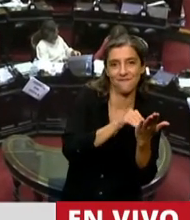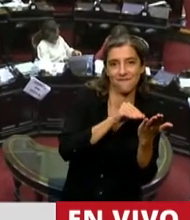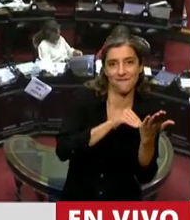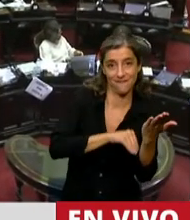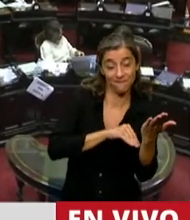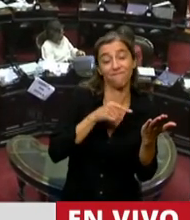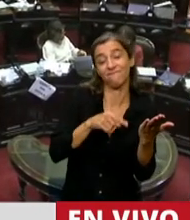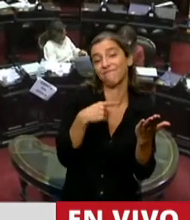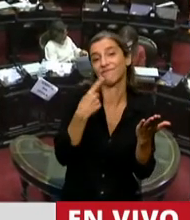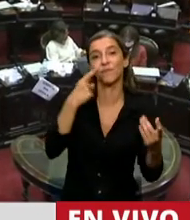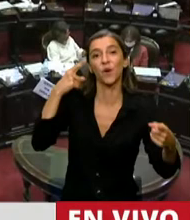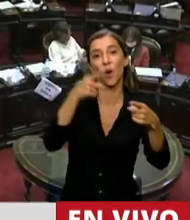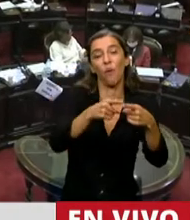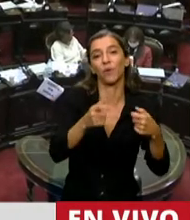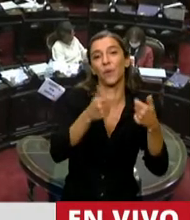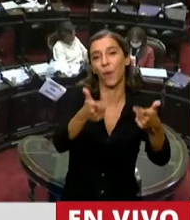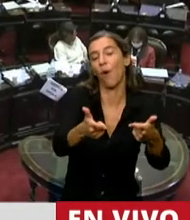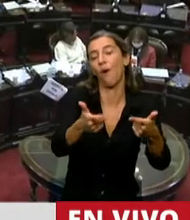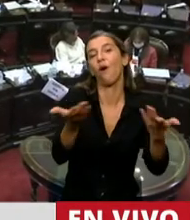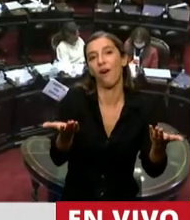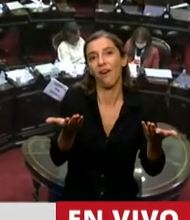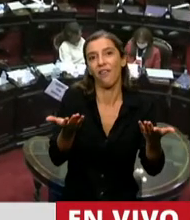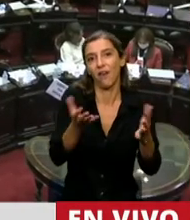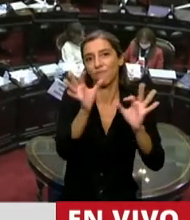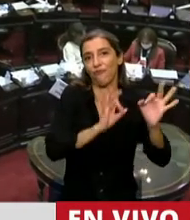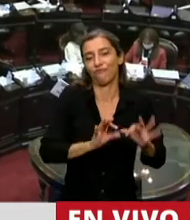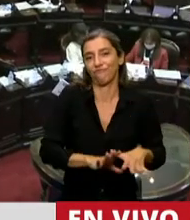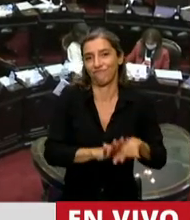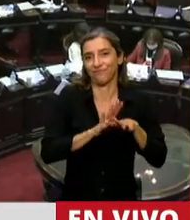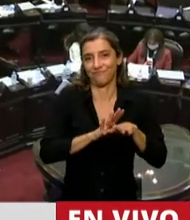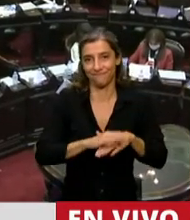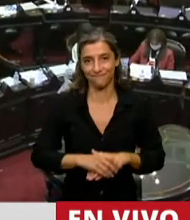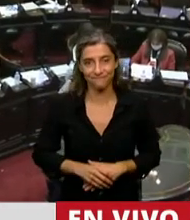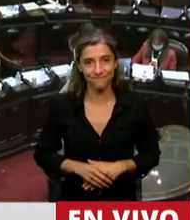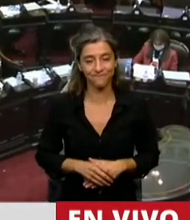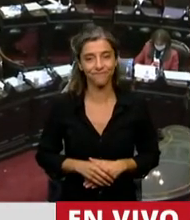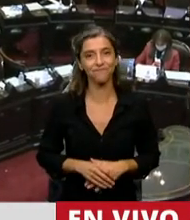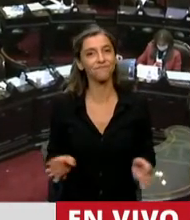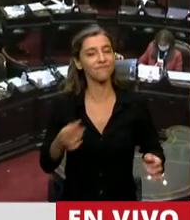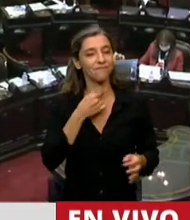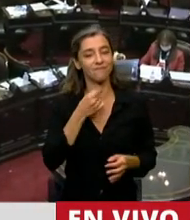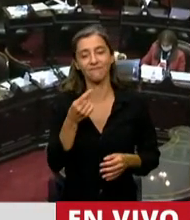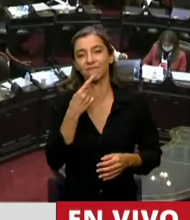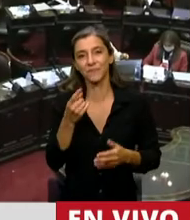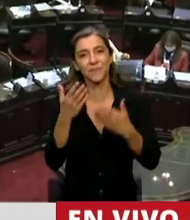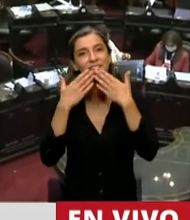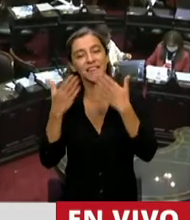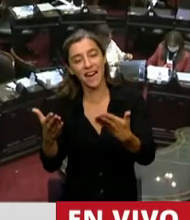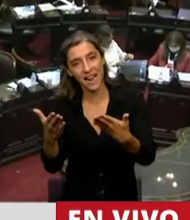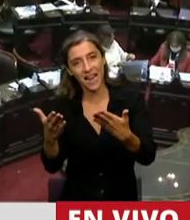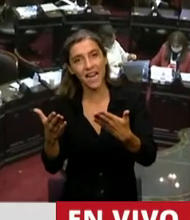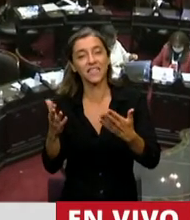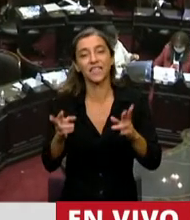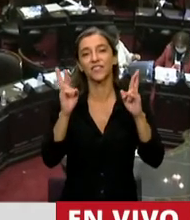las iniciativas propias de los diputados. Y quiero agradecerles y reconocerles y ojalá tengan el tiempo